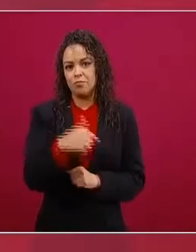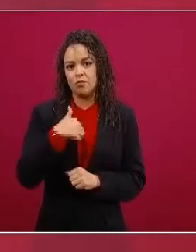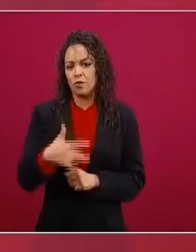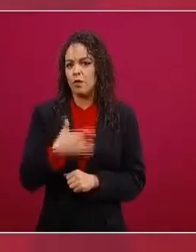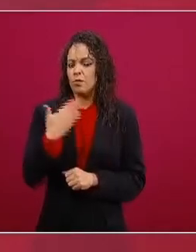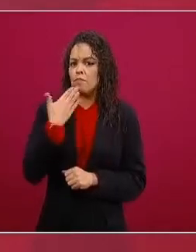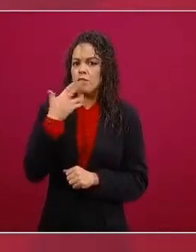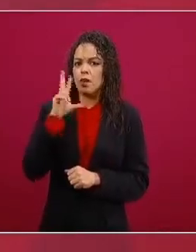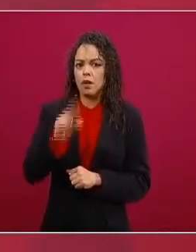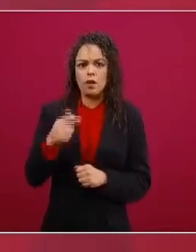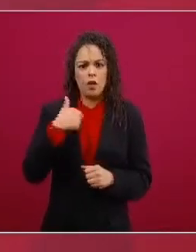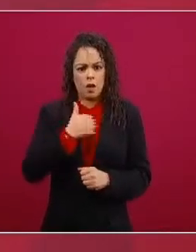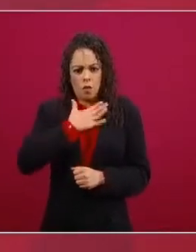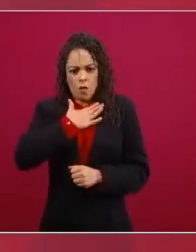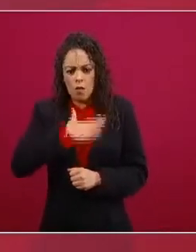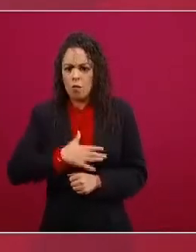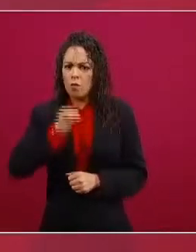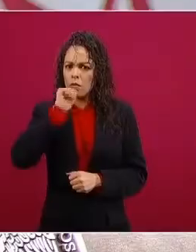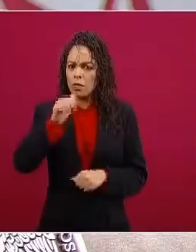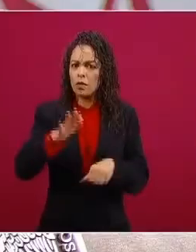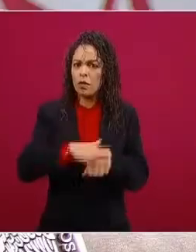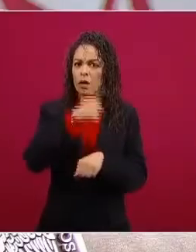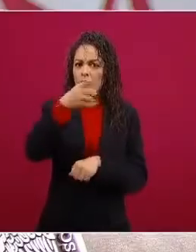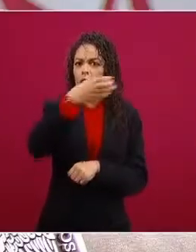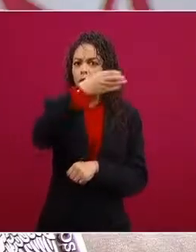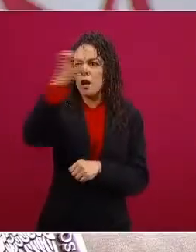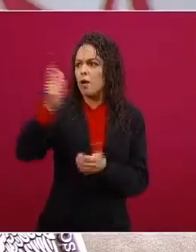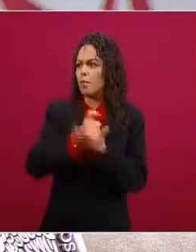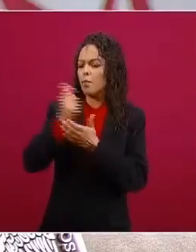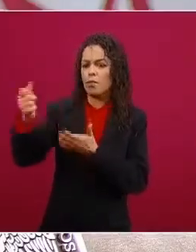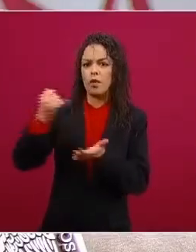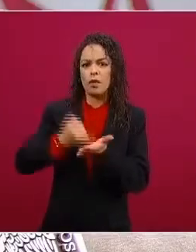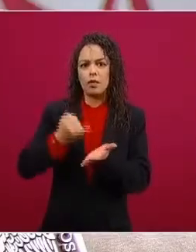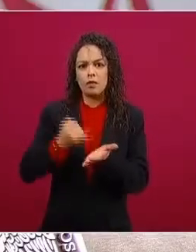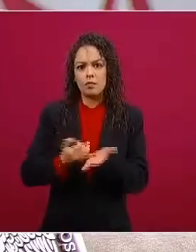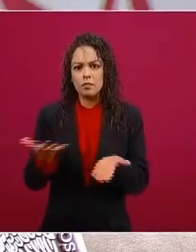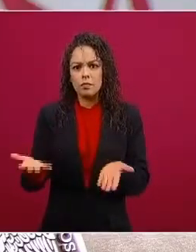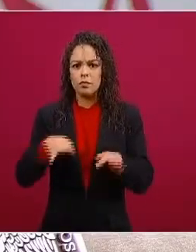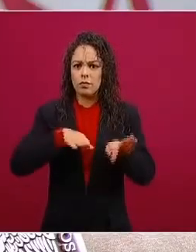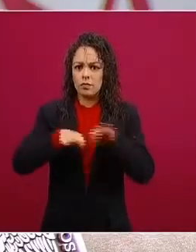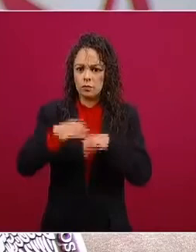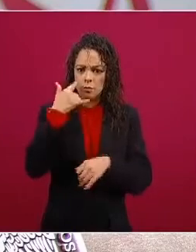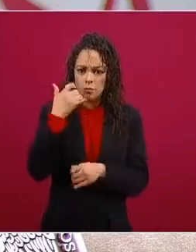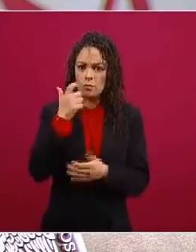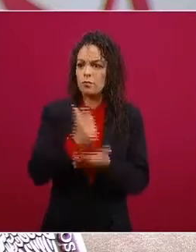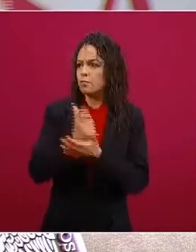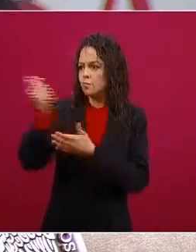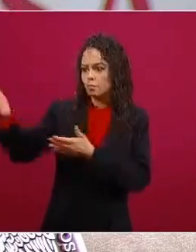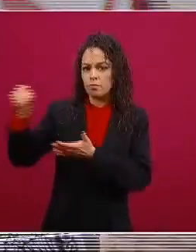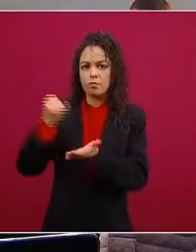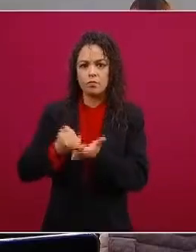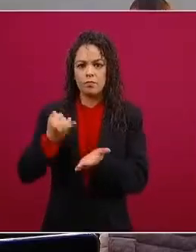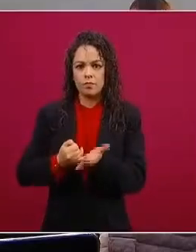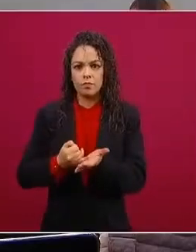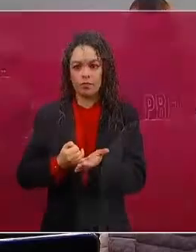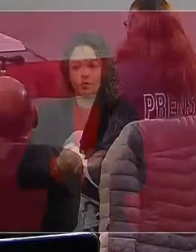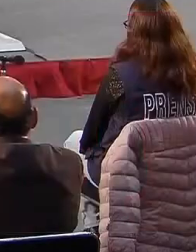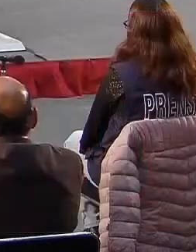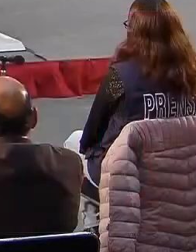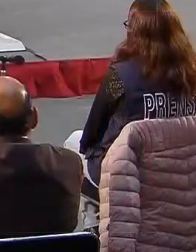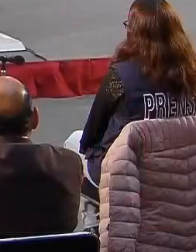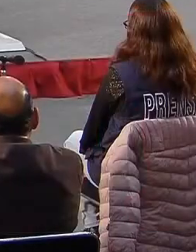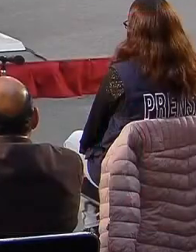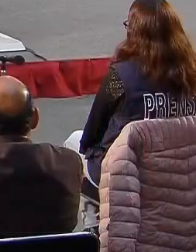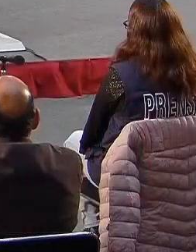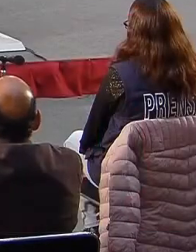que el campesino pague impuesto que el obrero pague impuesto que el trabajador pague impuesto y que el que tiene más no